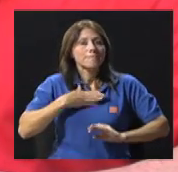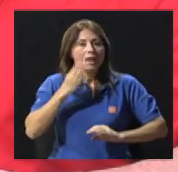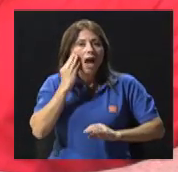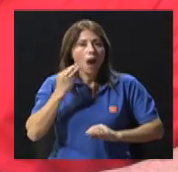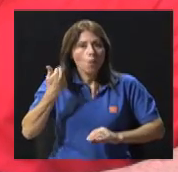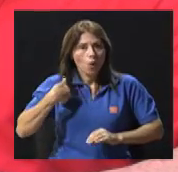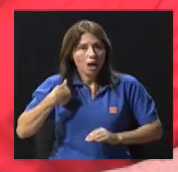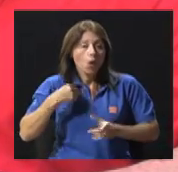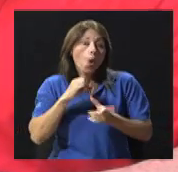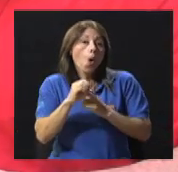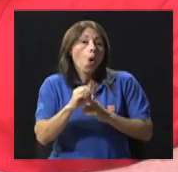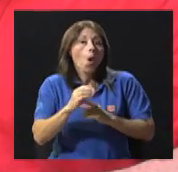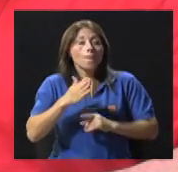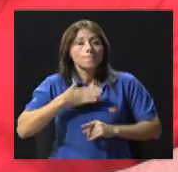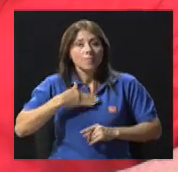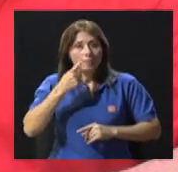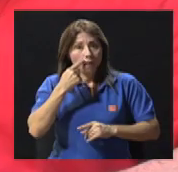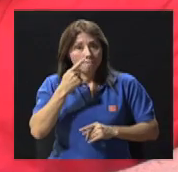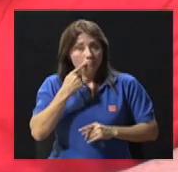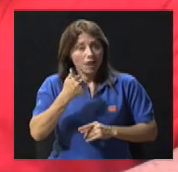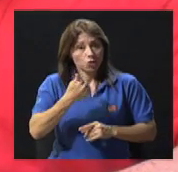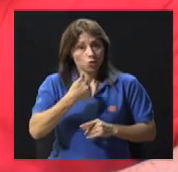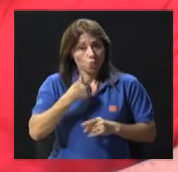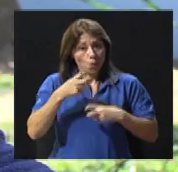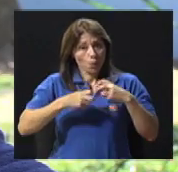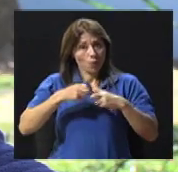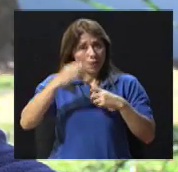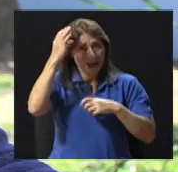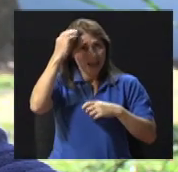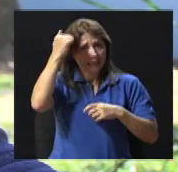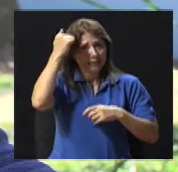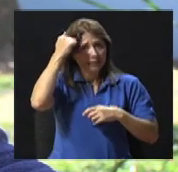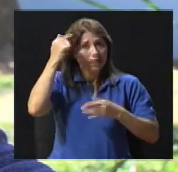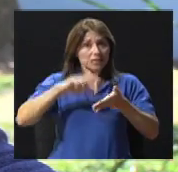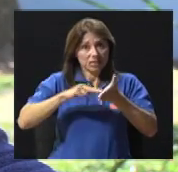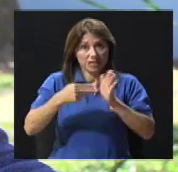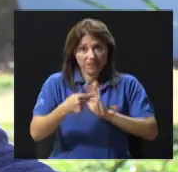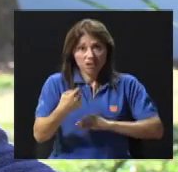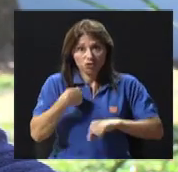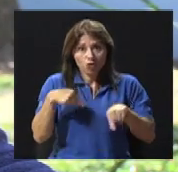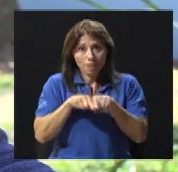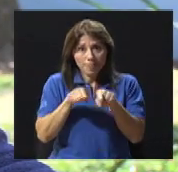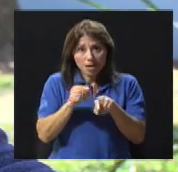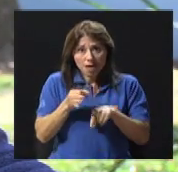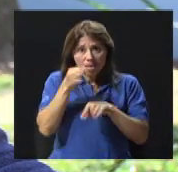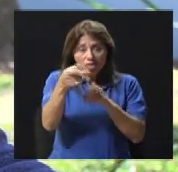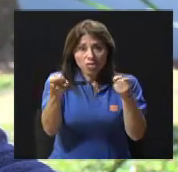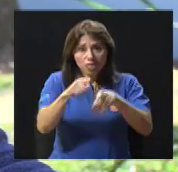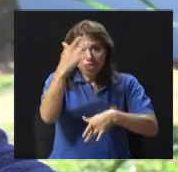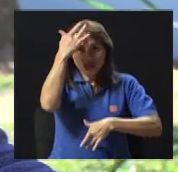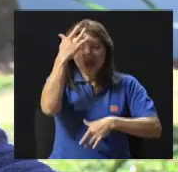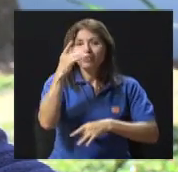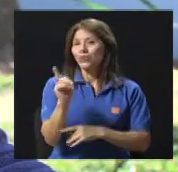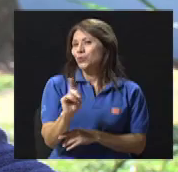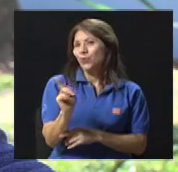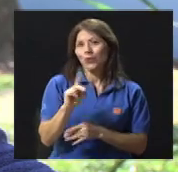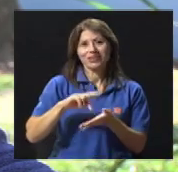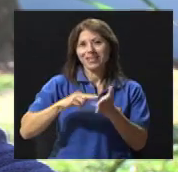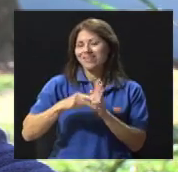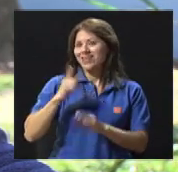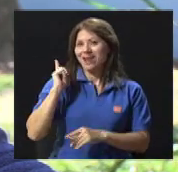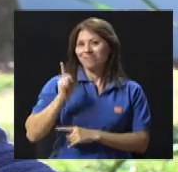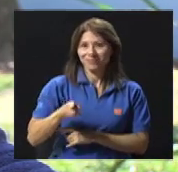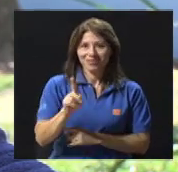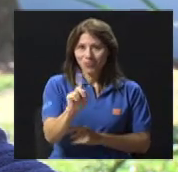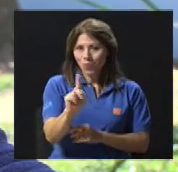tuvo demencia, necesariamente yo voy a tener demencia? No necesariamente, porque eso tiene que ver con estilos de vida, no